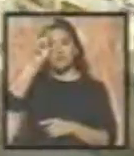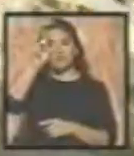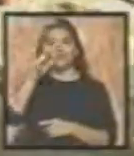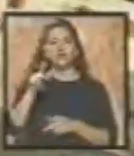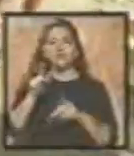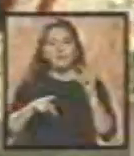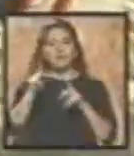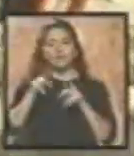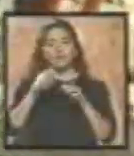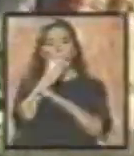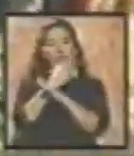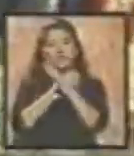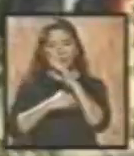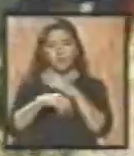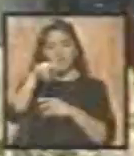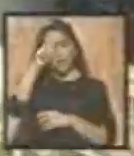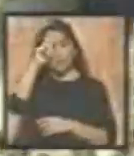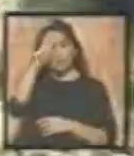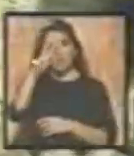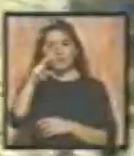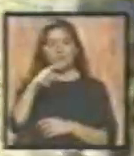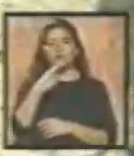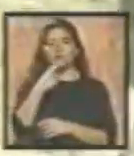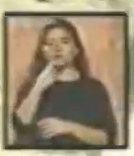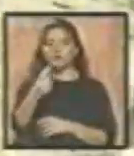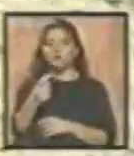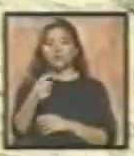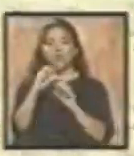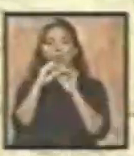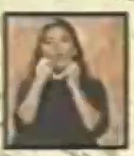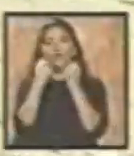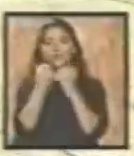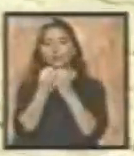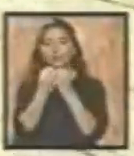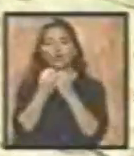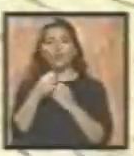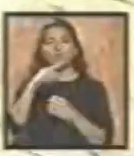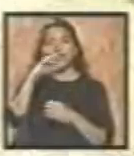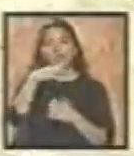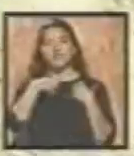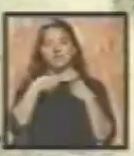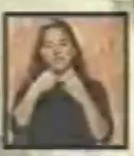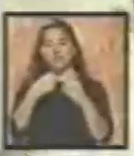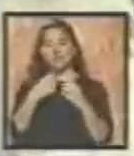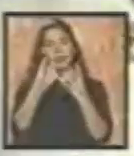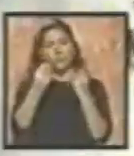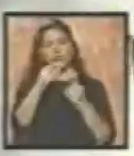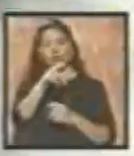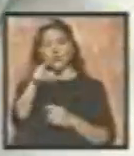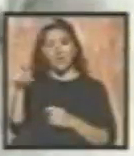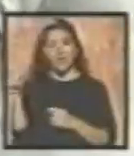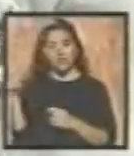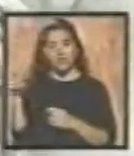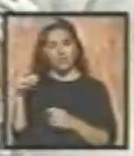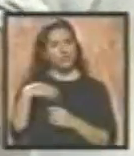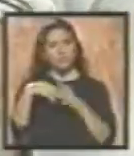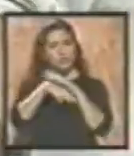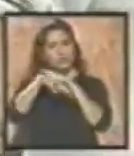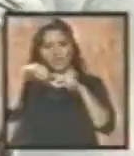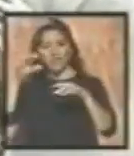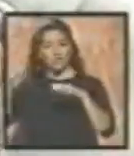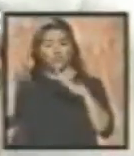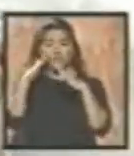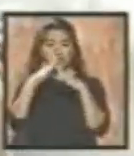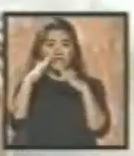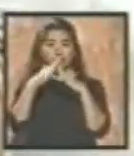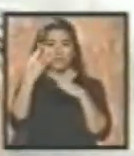peruanos con discapacidad, según la Organización Panamericana de la Salud, y que muchos de ellos no salen de sus casas